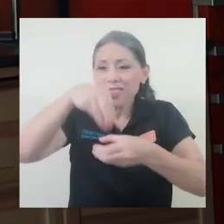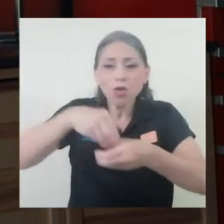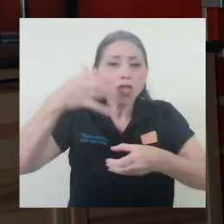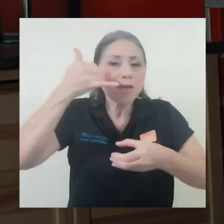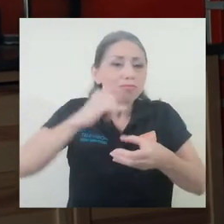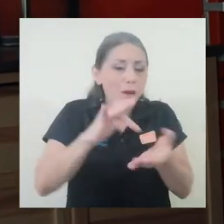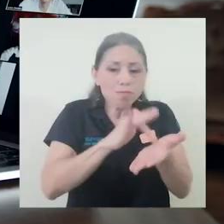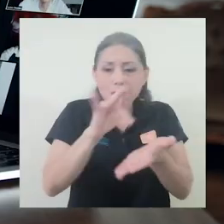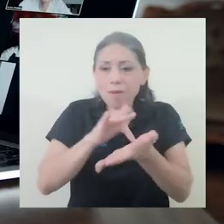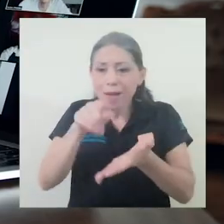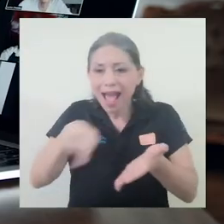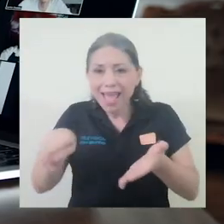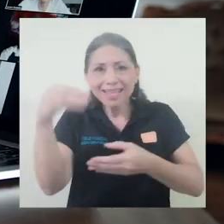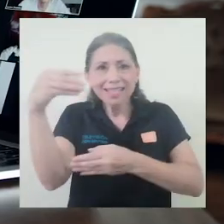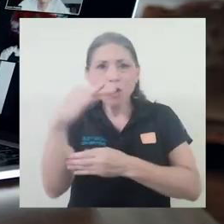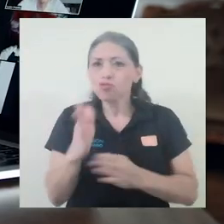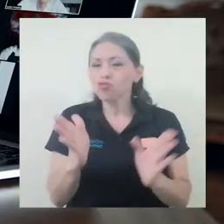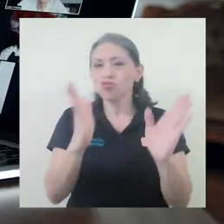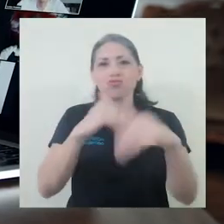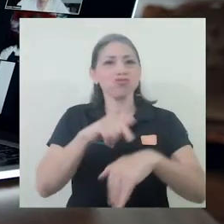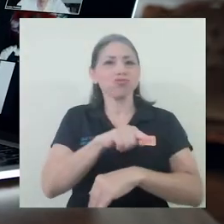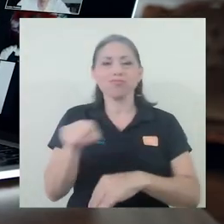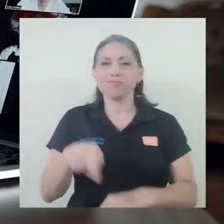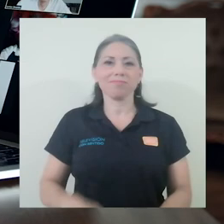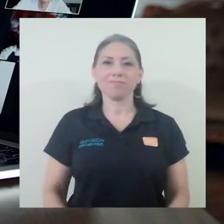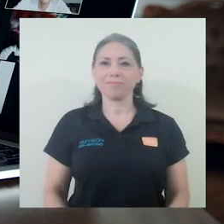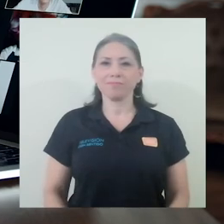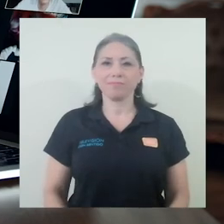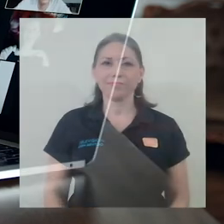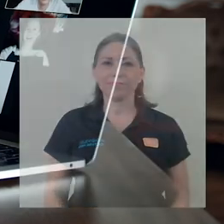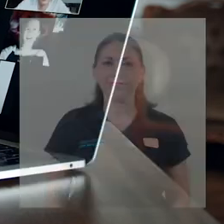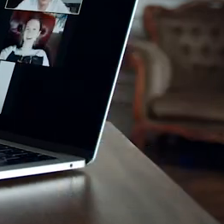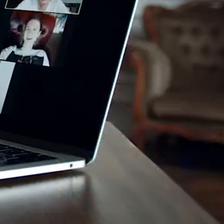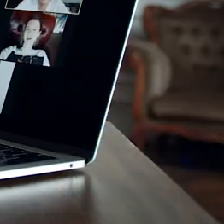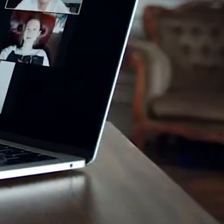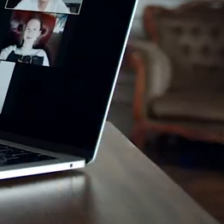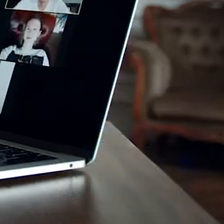despliegue de luz de los aparatos electrónicos con pantalla.